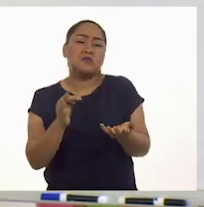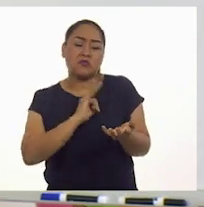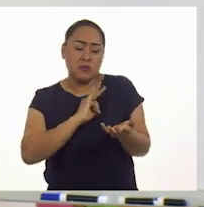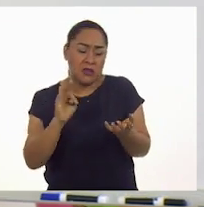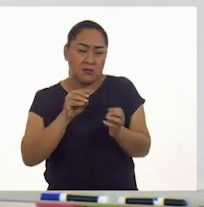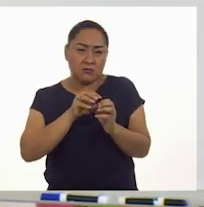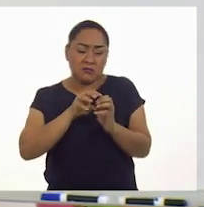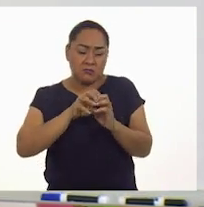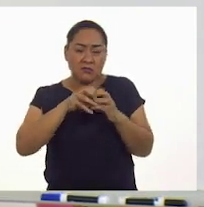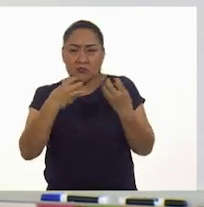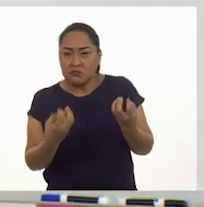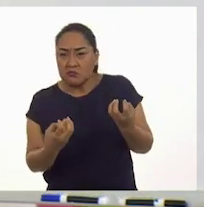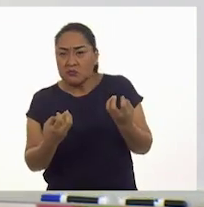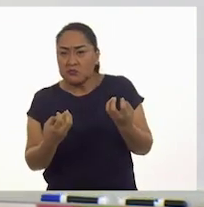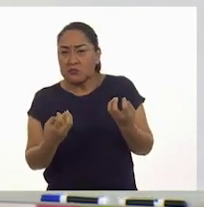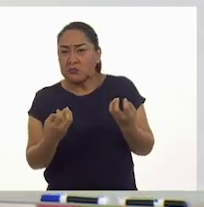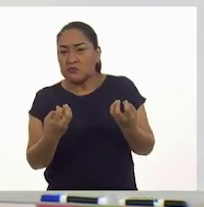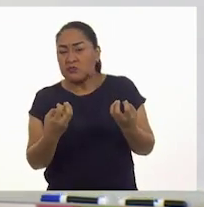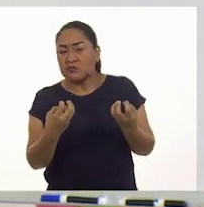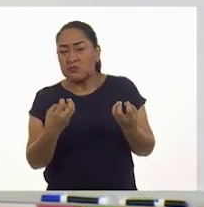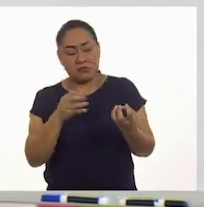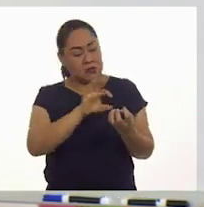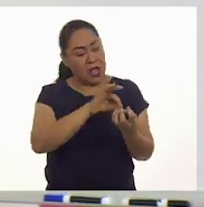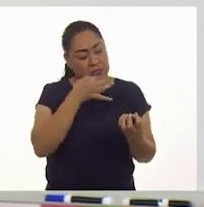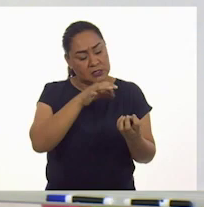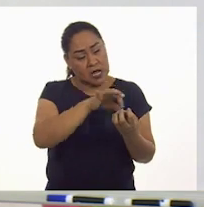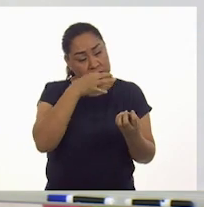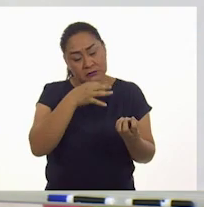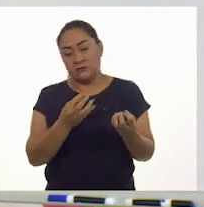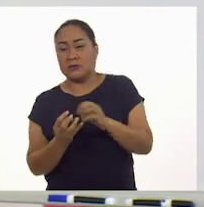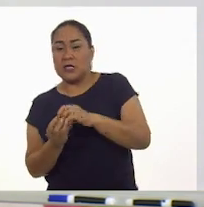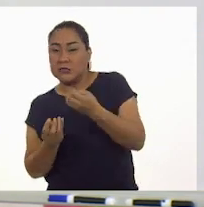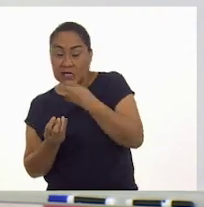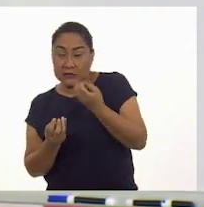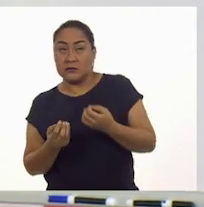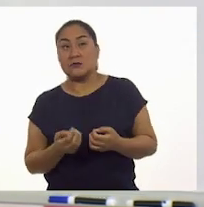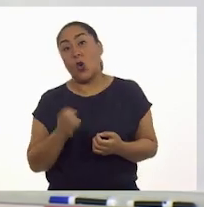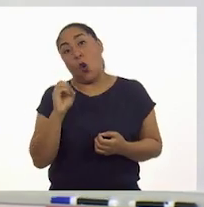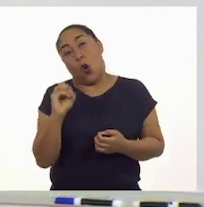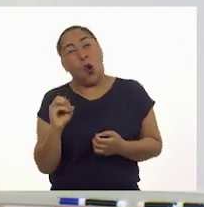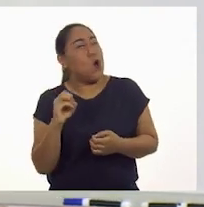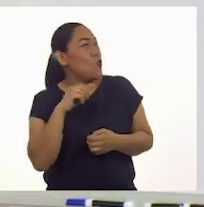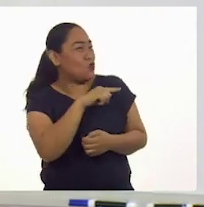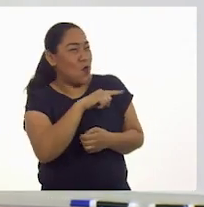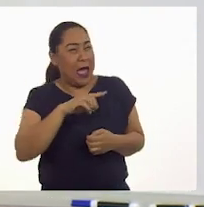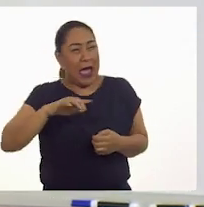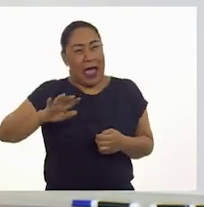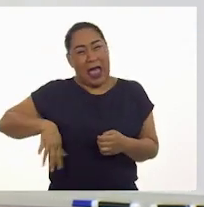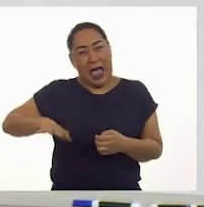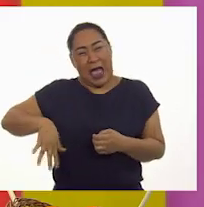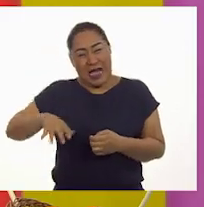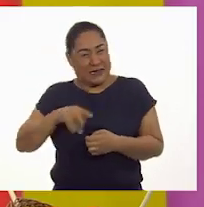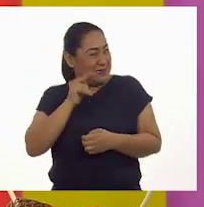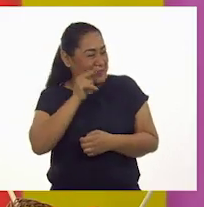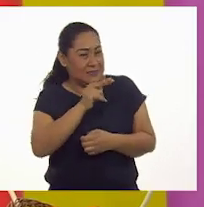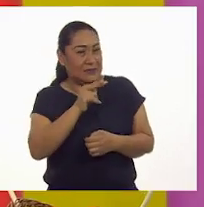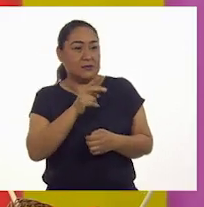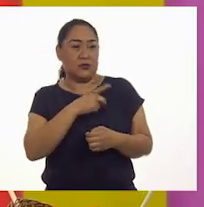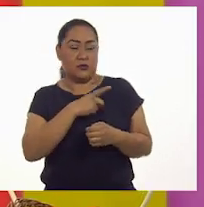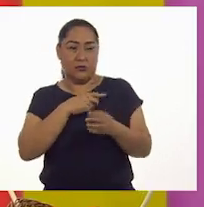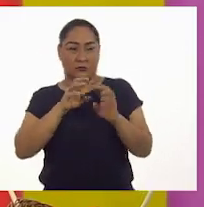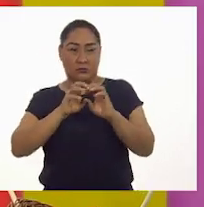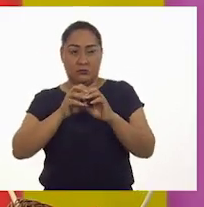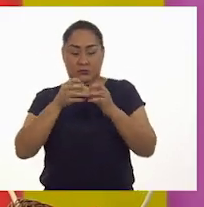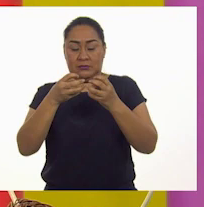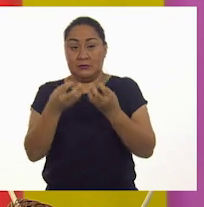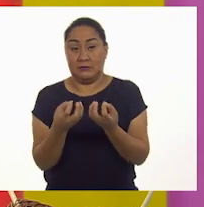y comer mitad y mitad. O también lo que pueden hacer es, lo que tú hiciste, solamente que la cortan en dos,